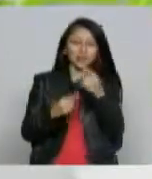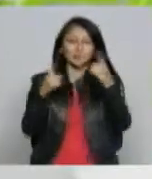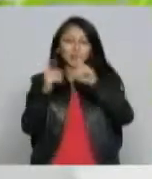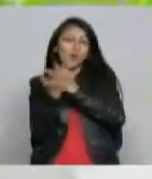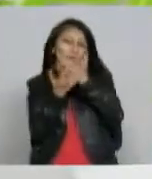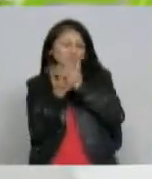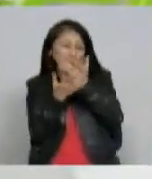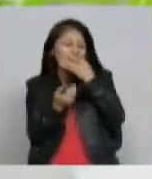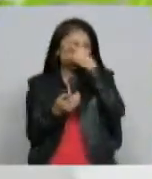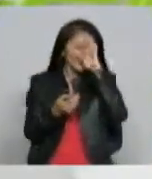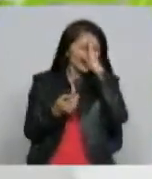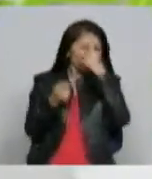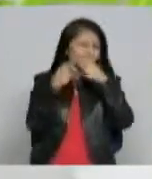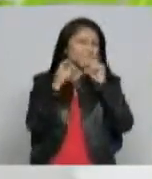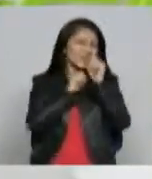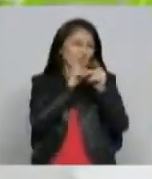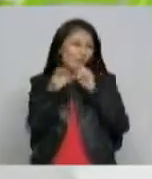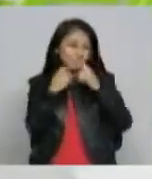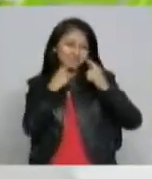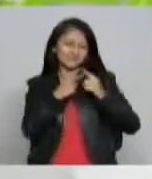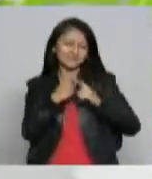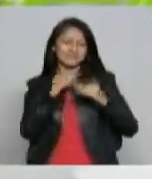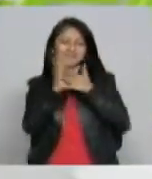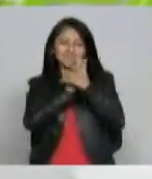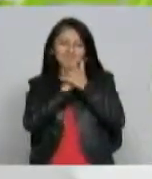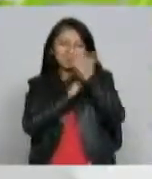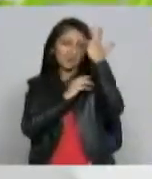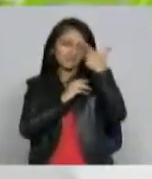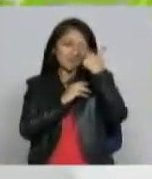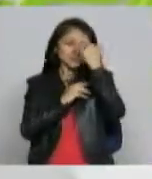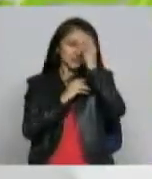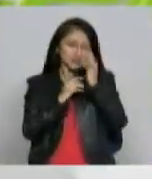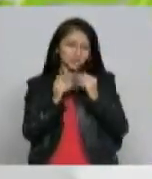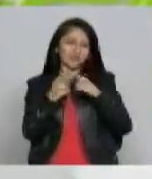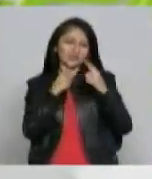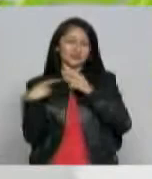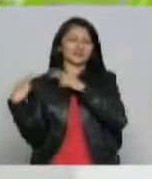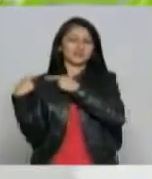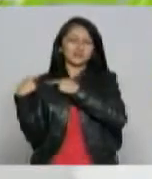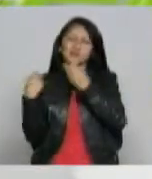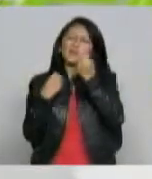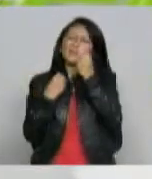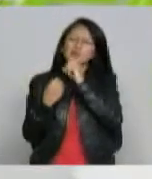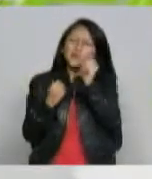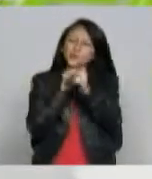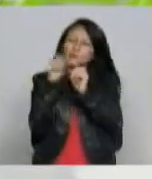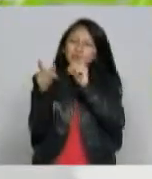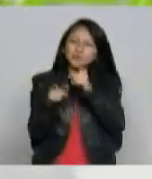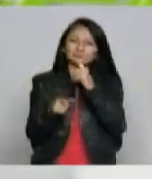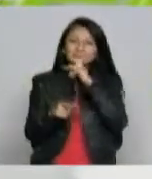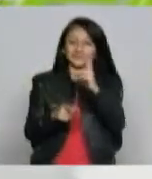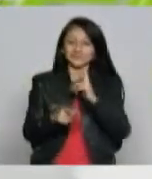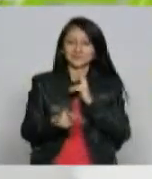sugerencias inquietudes que los televidentes tienen para los profesionales que tienen bajo su cargo la programación del canal